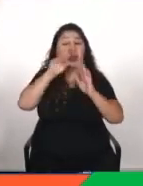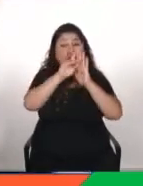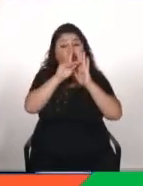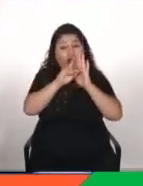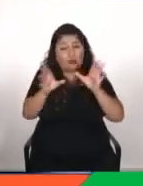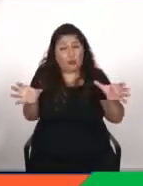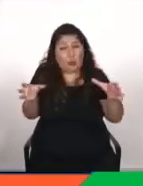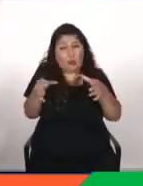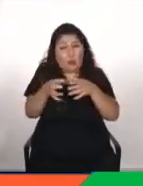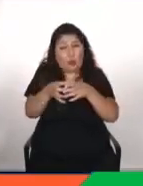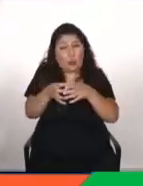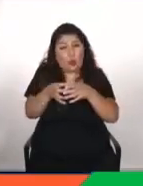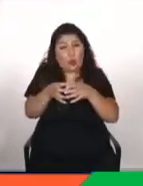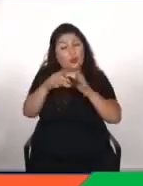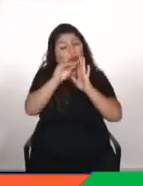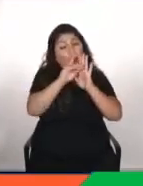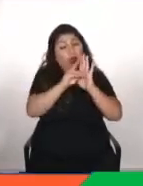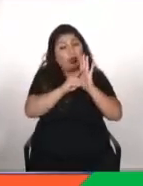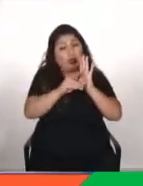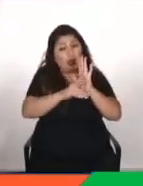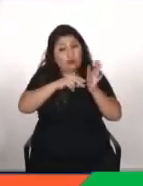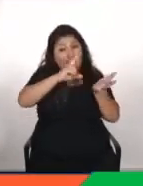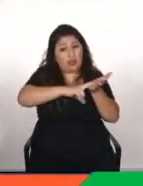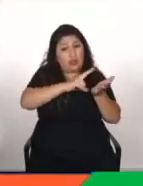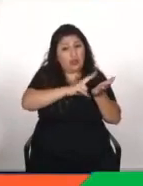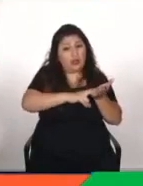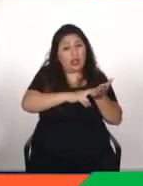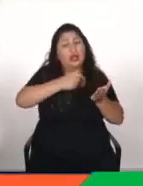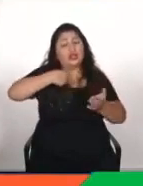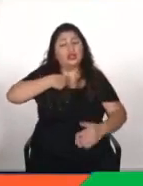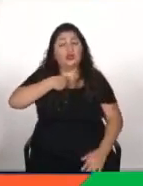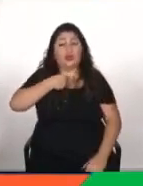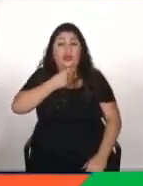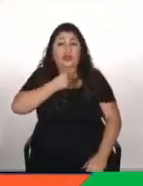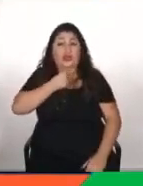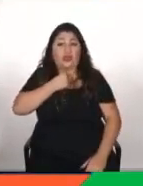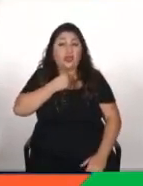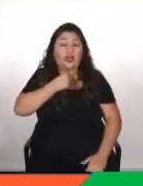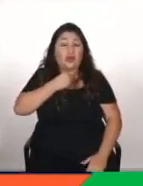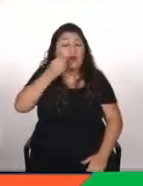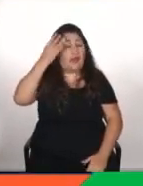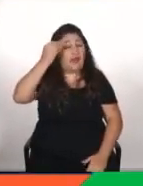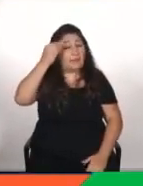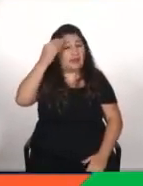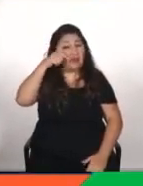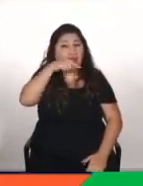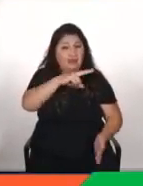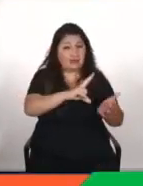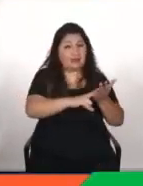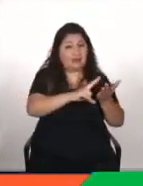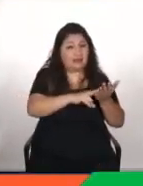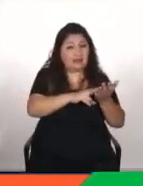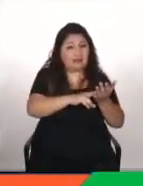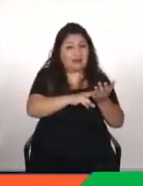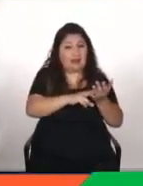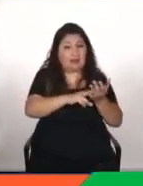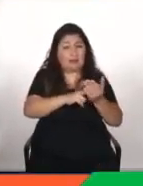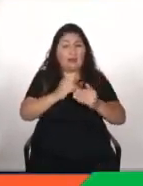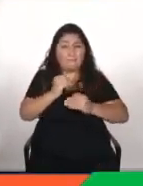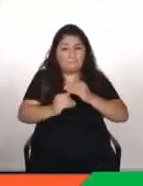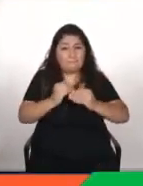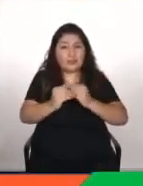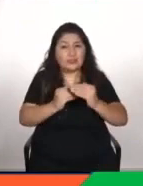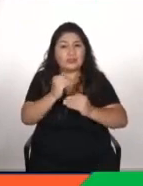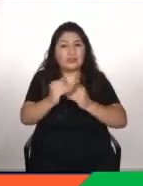reflejan un aspecto de la realidad y tú quieres aprender sobre esos datos a poder procesarlo de alguna manera y esto es muy interesante